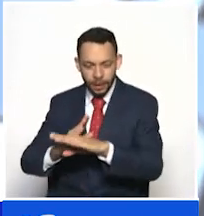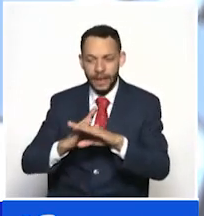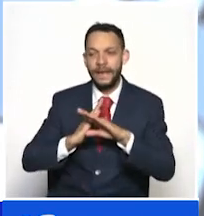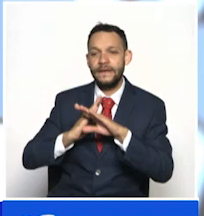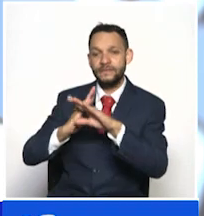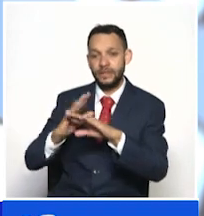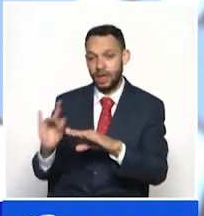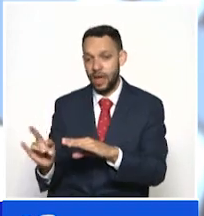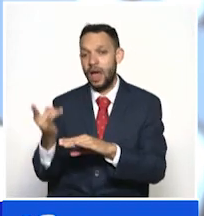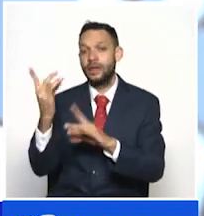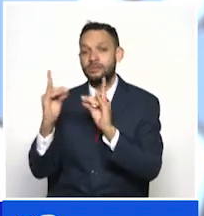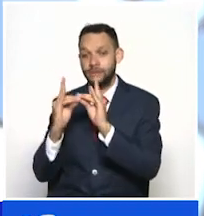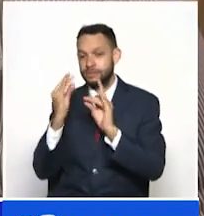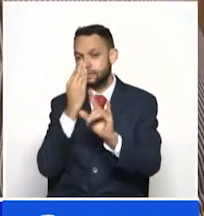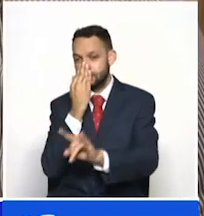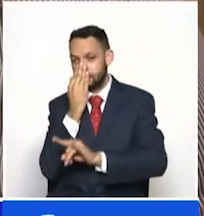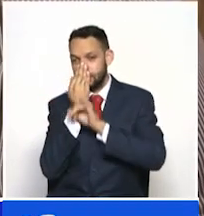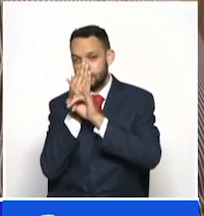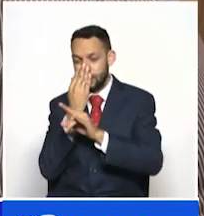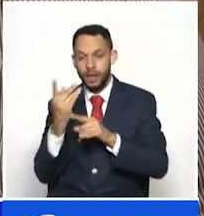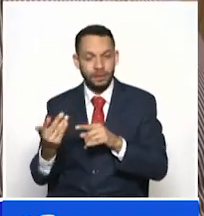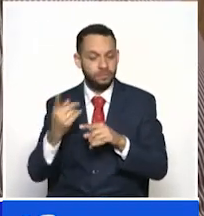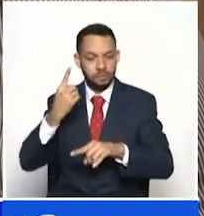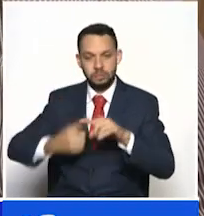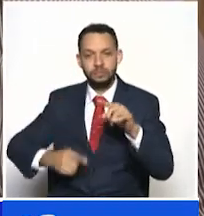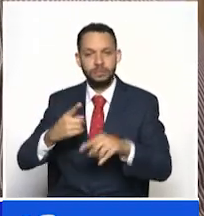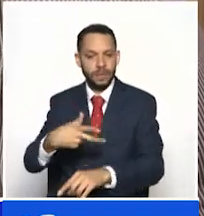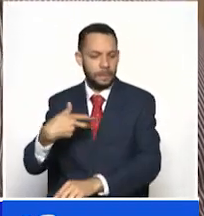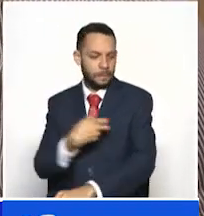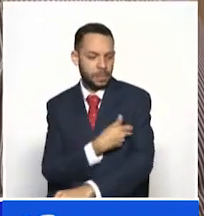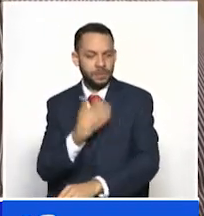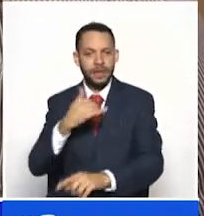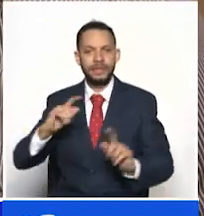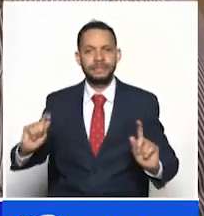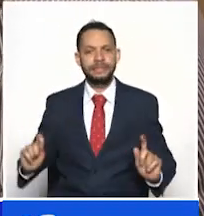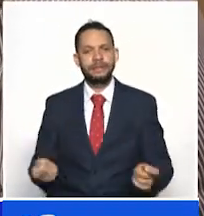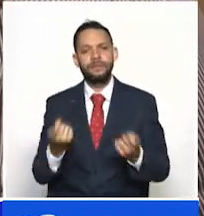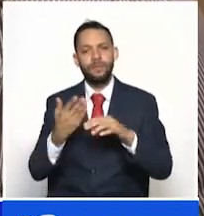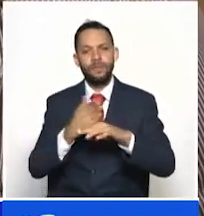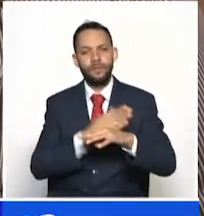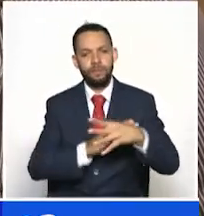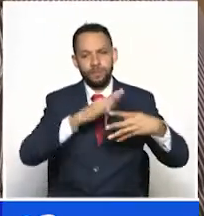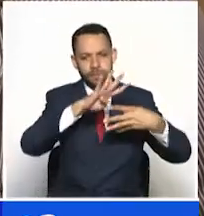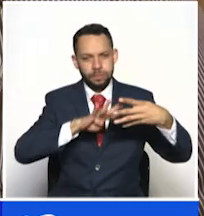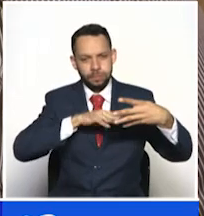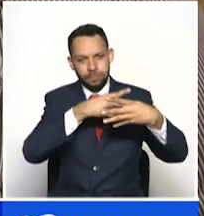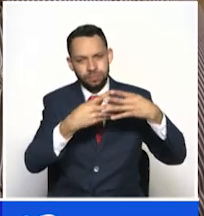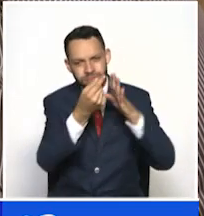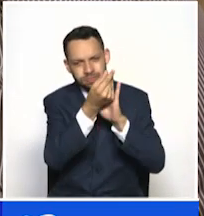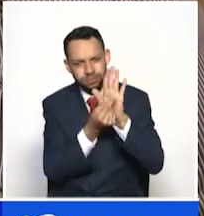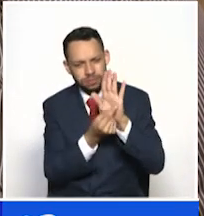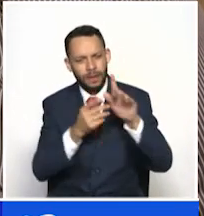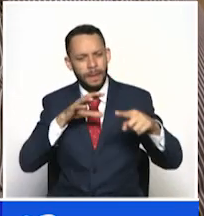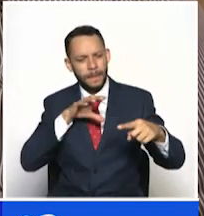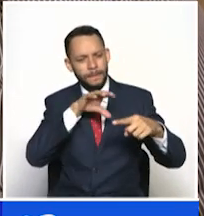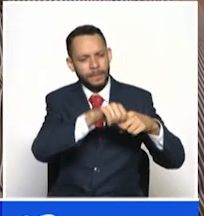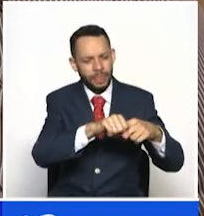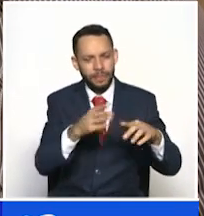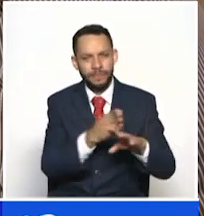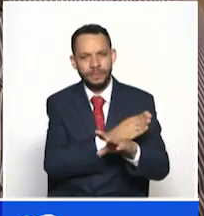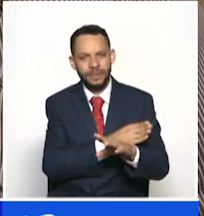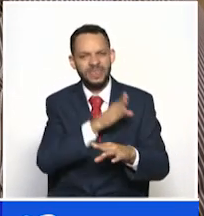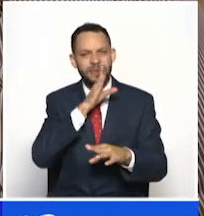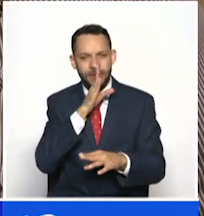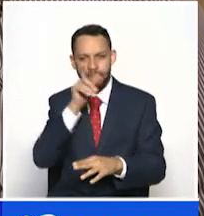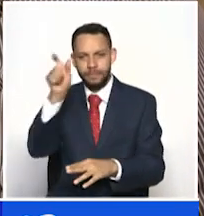intensivo ante el padecimiento. El modelo de agendamiento será cita previa. El rango de población que recibirá la vacuna será